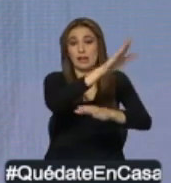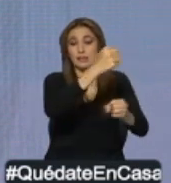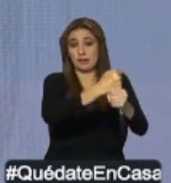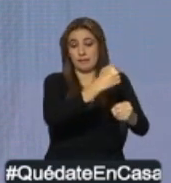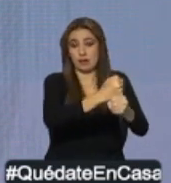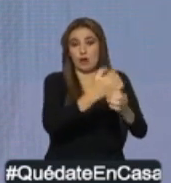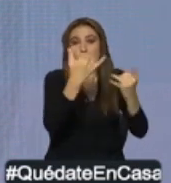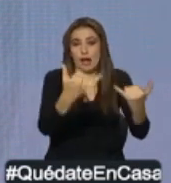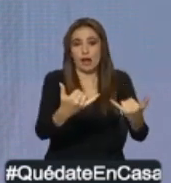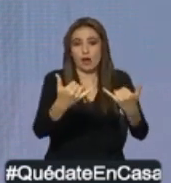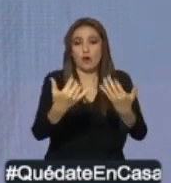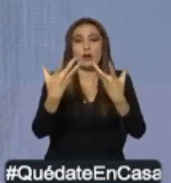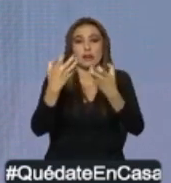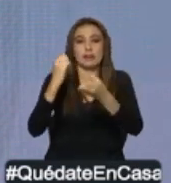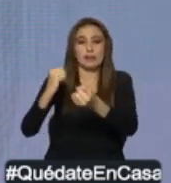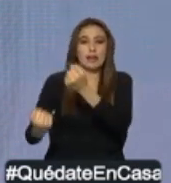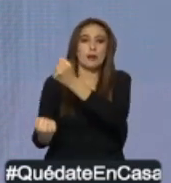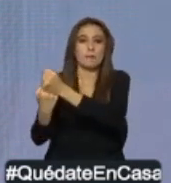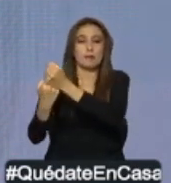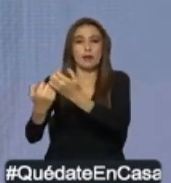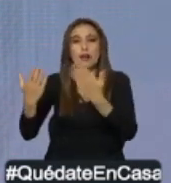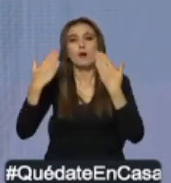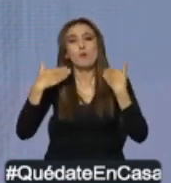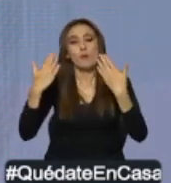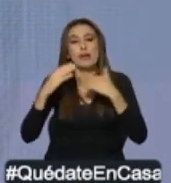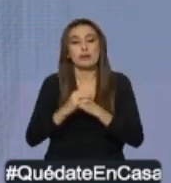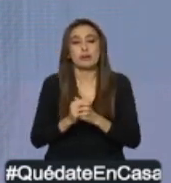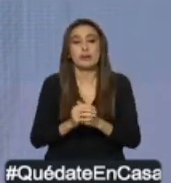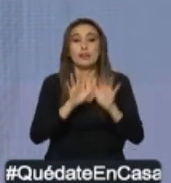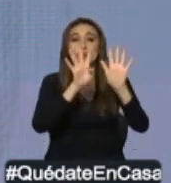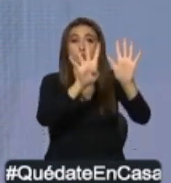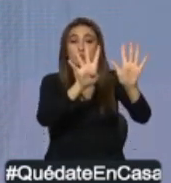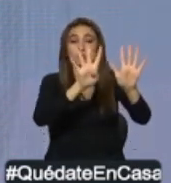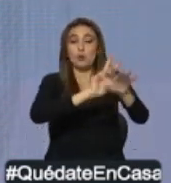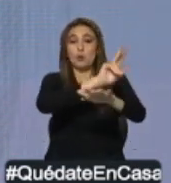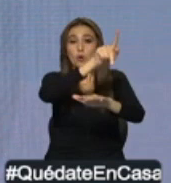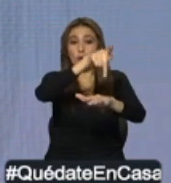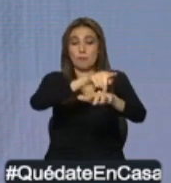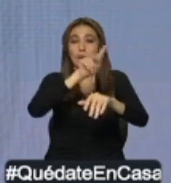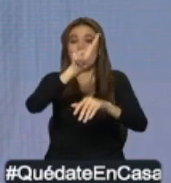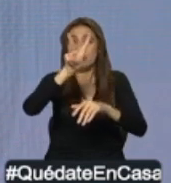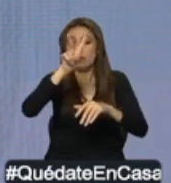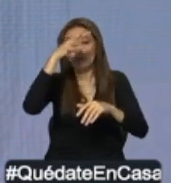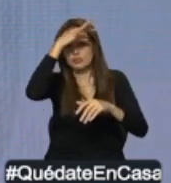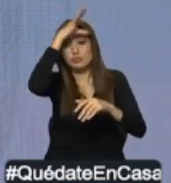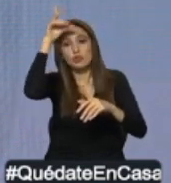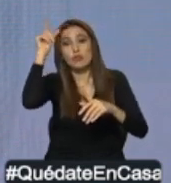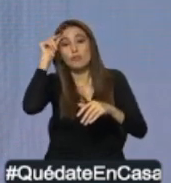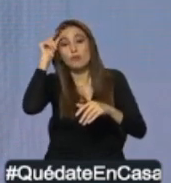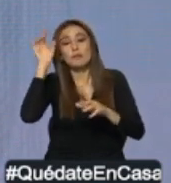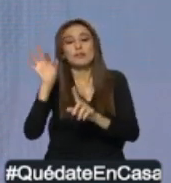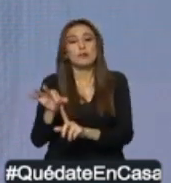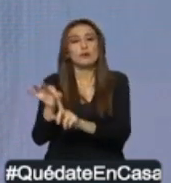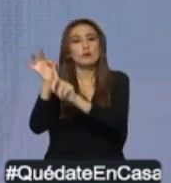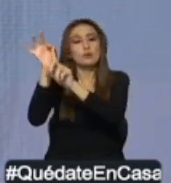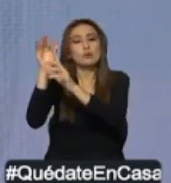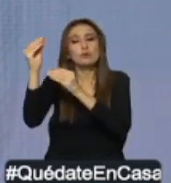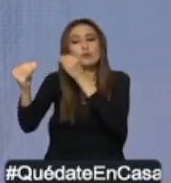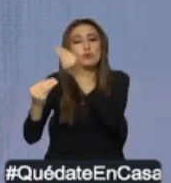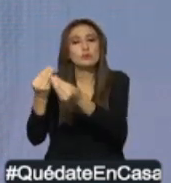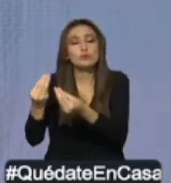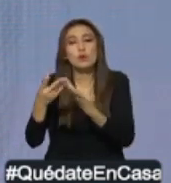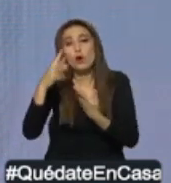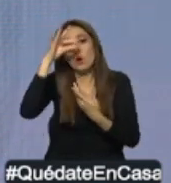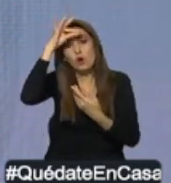Y han viajado a Guayaquil. De ellos, 9 médicos y 12 enfermeras se incorporarán específicamente a las